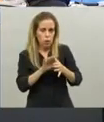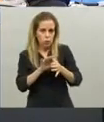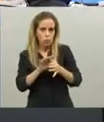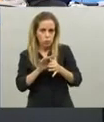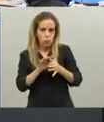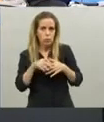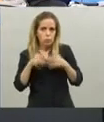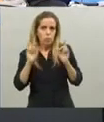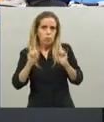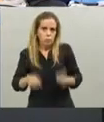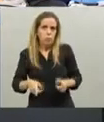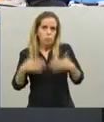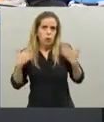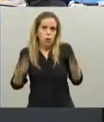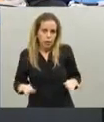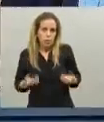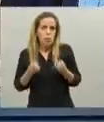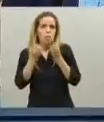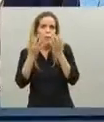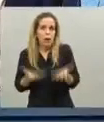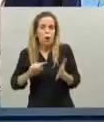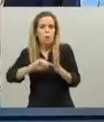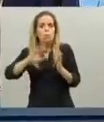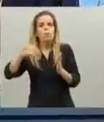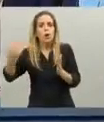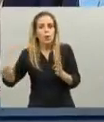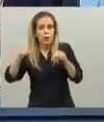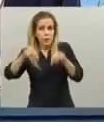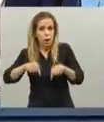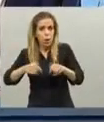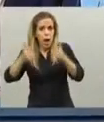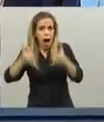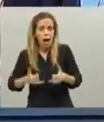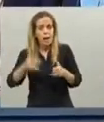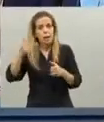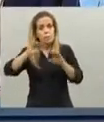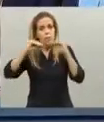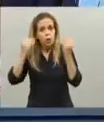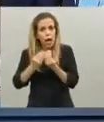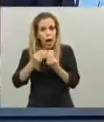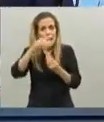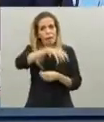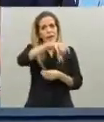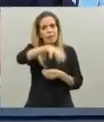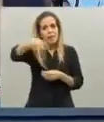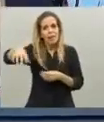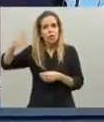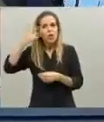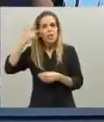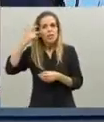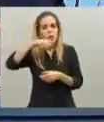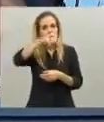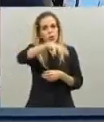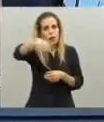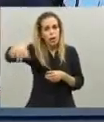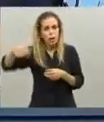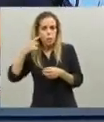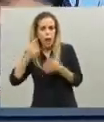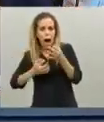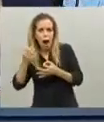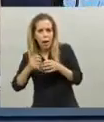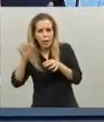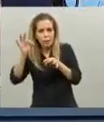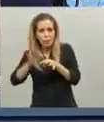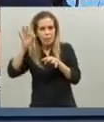también ampliar el nivel de testeo en la provincia de Buenos Aires hoy tenemos 18 centros para testear le pasó a los países que no tenían ni cómo ni los